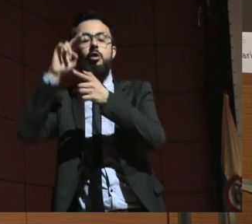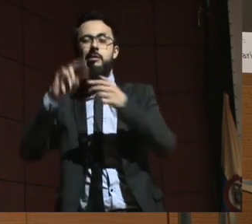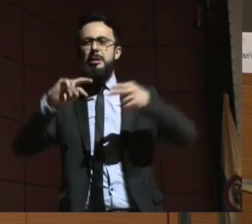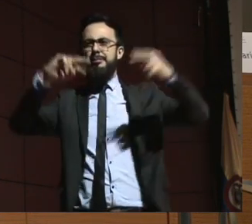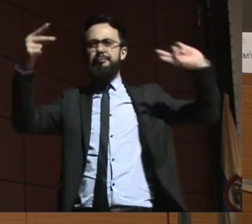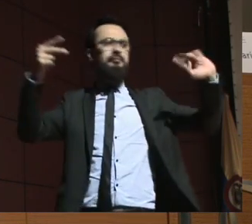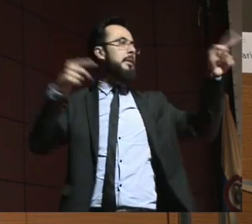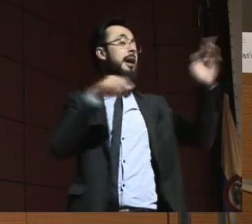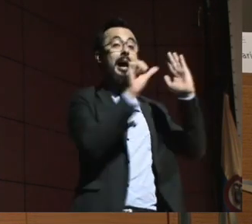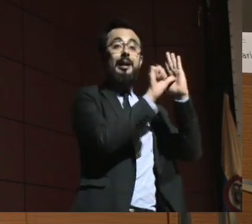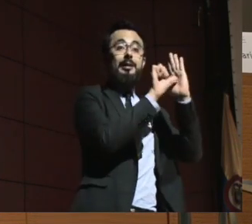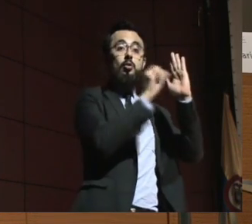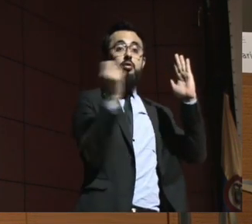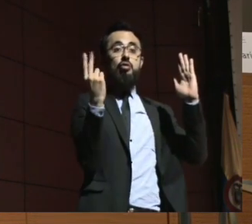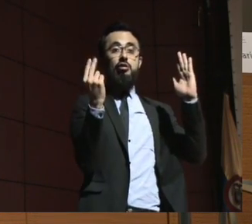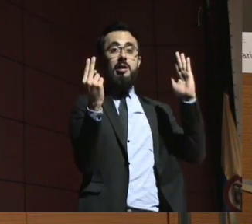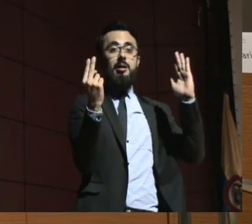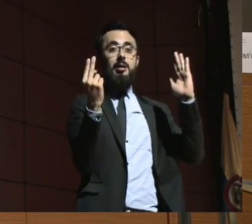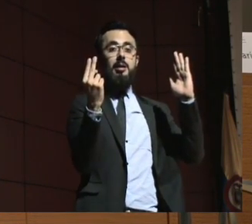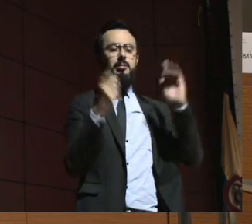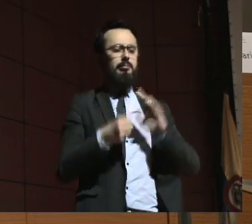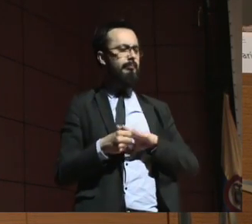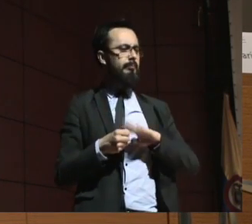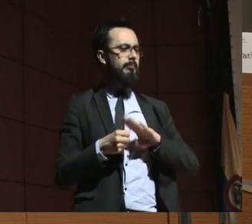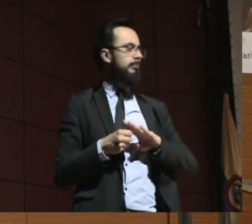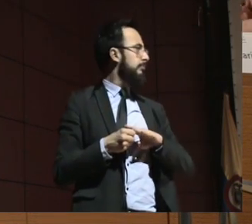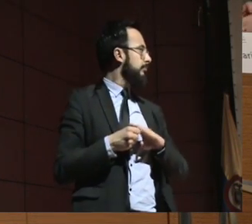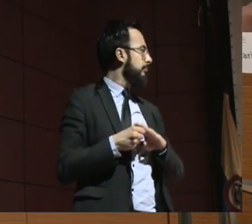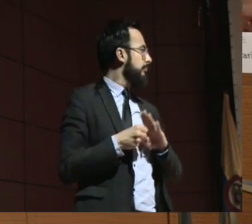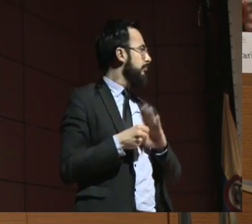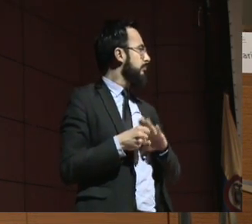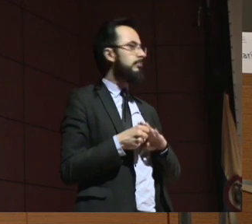la Convención